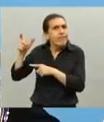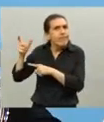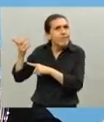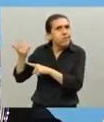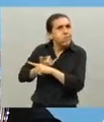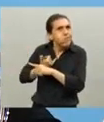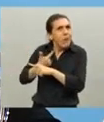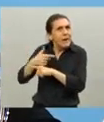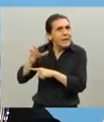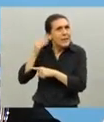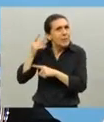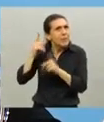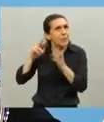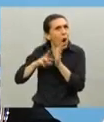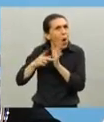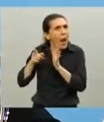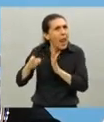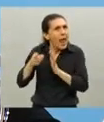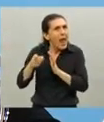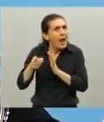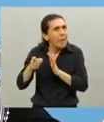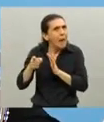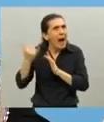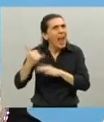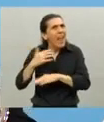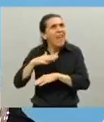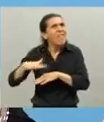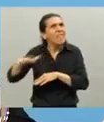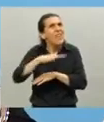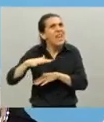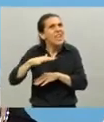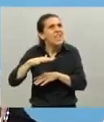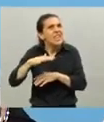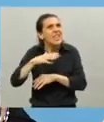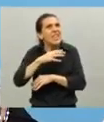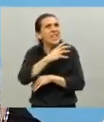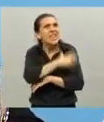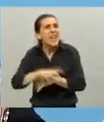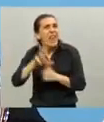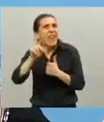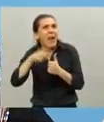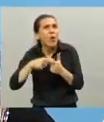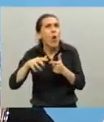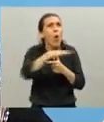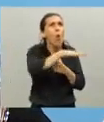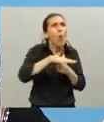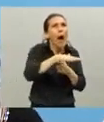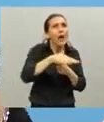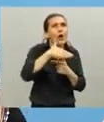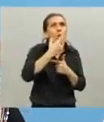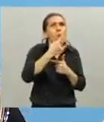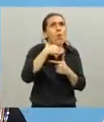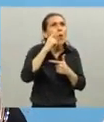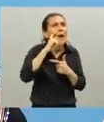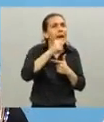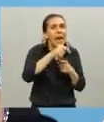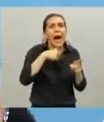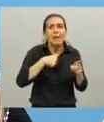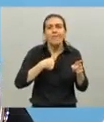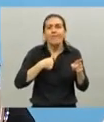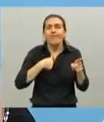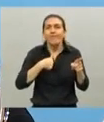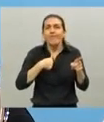la Villa 31 o en el barrio Mujica, me ocupé de hablar con